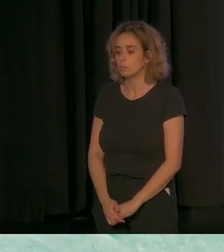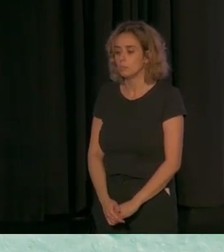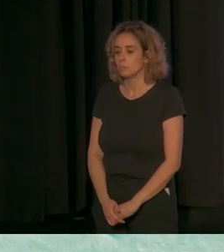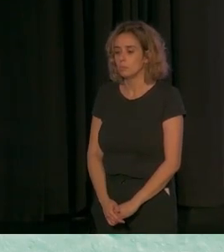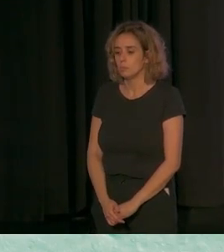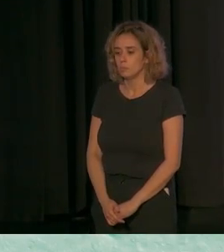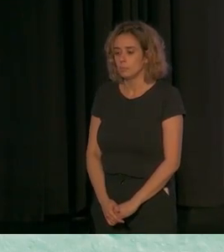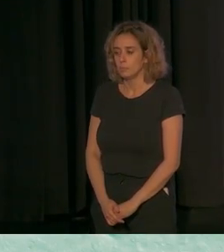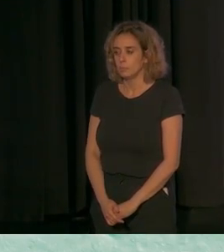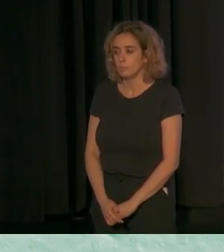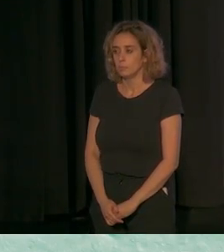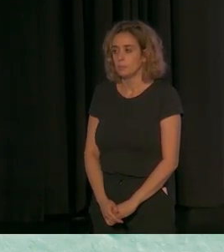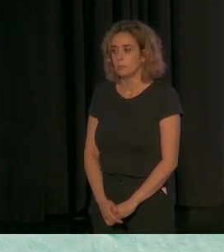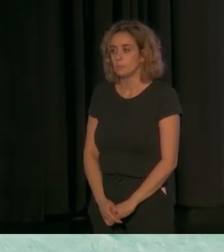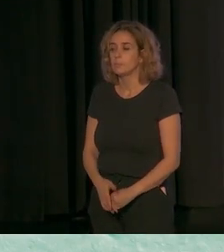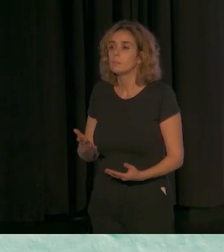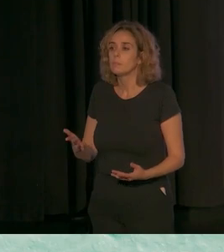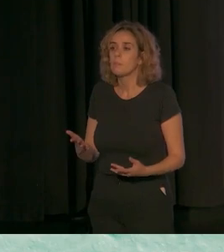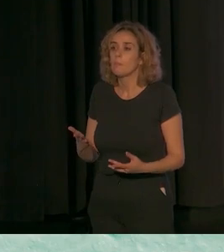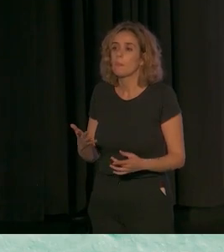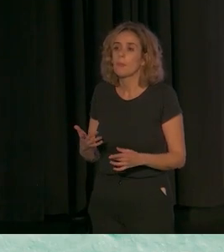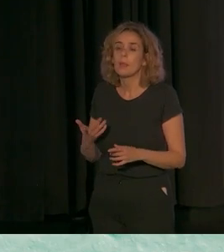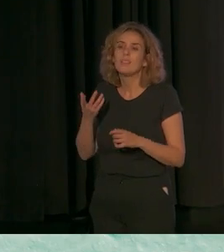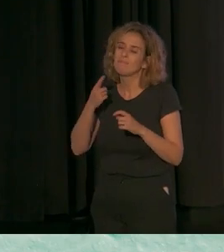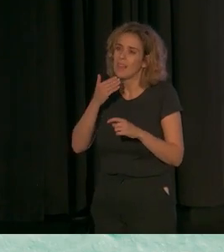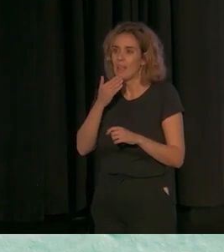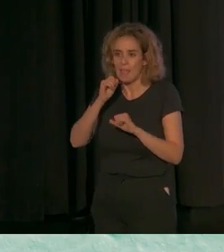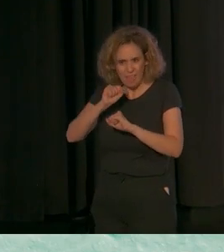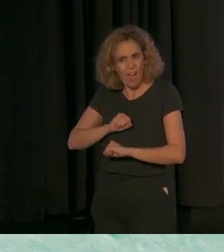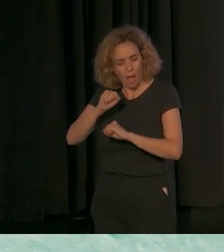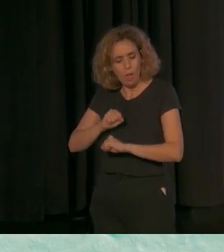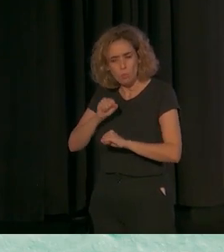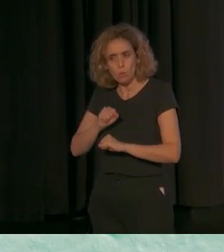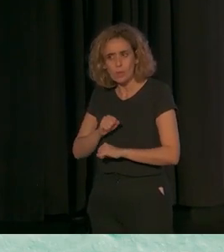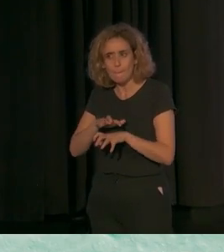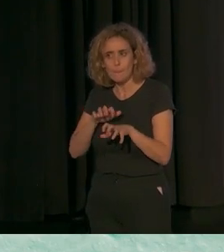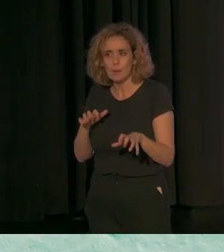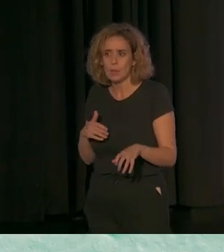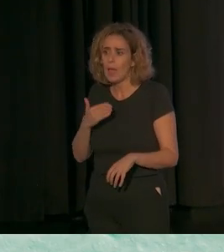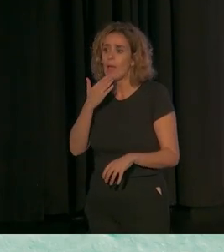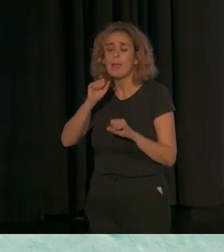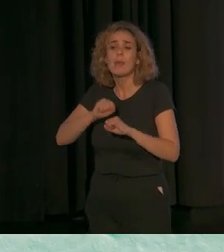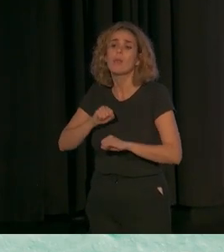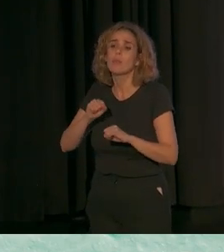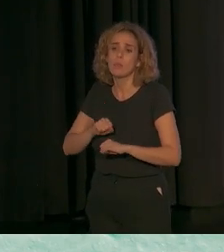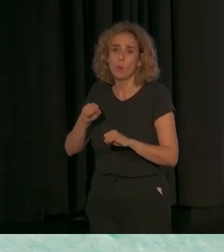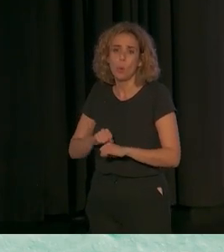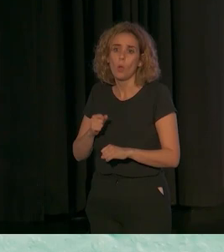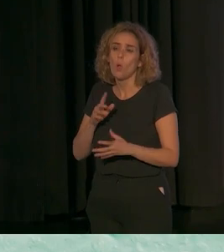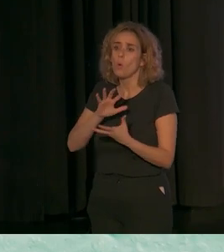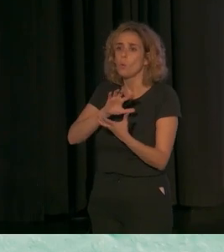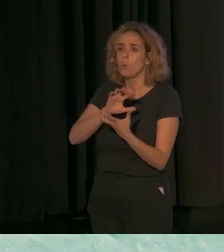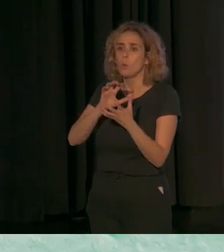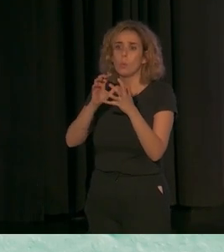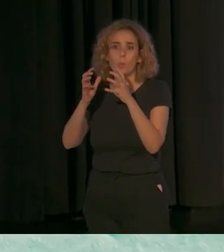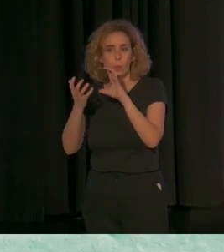que sobre todo en la edad adulta quisiera señalar que cuando hablo de la edad adulta hay también un cambio